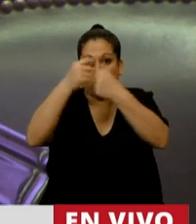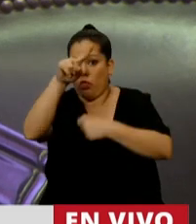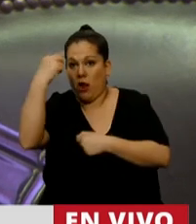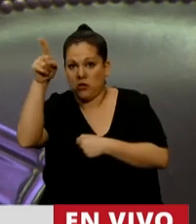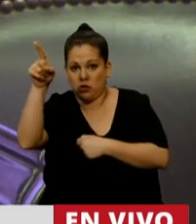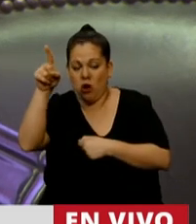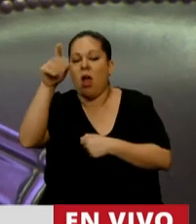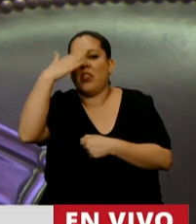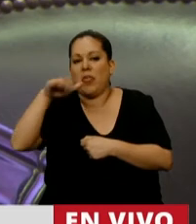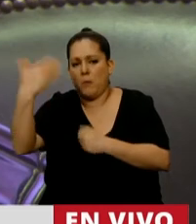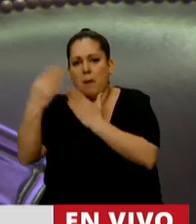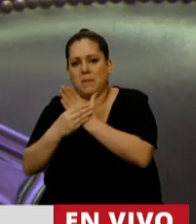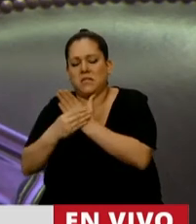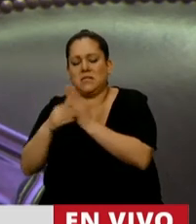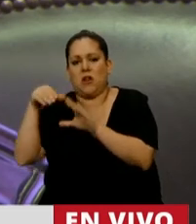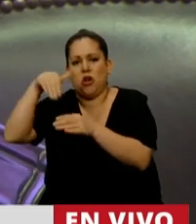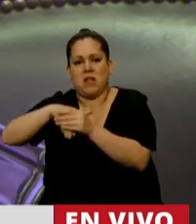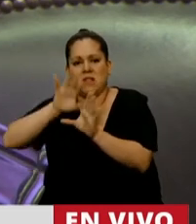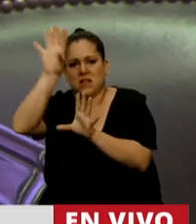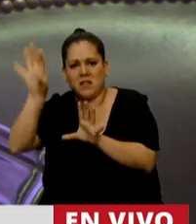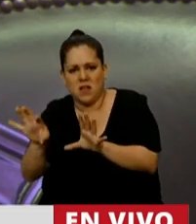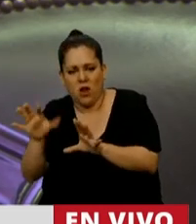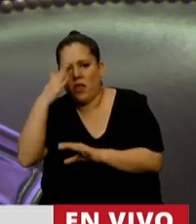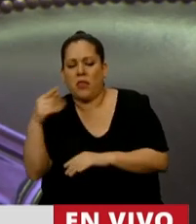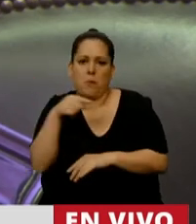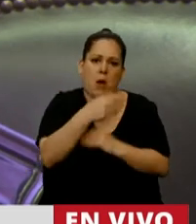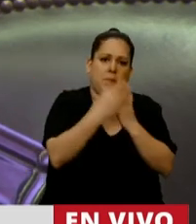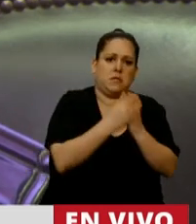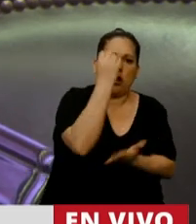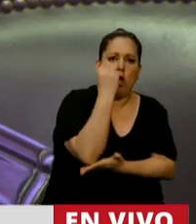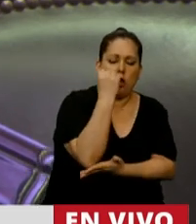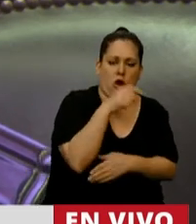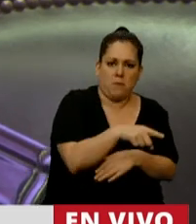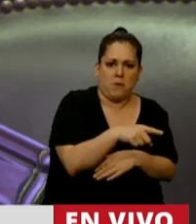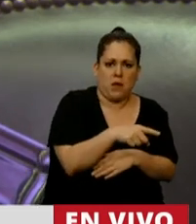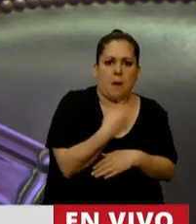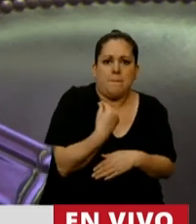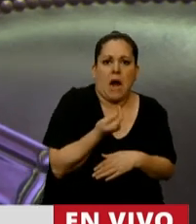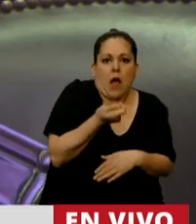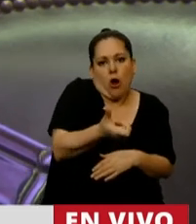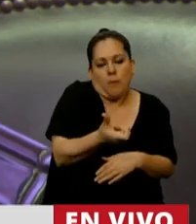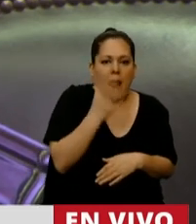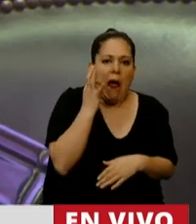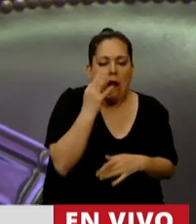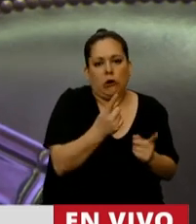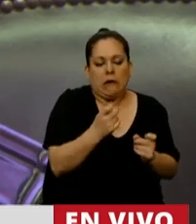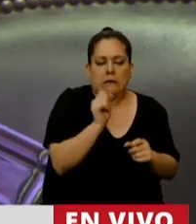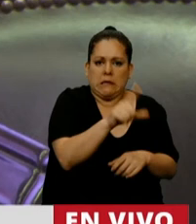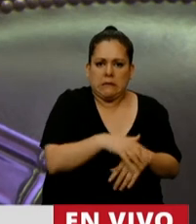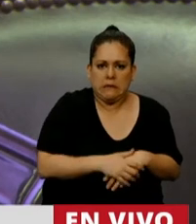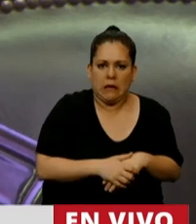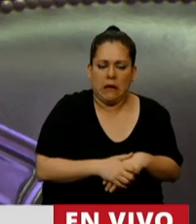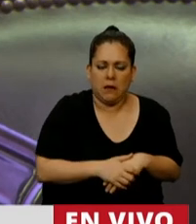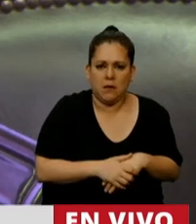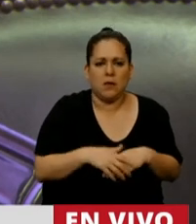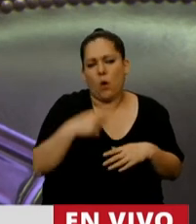luego ir al Ministerio del Interior, luego a Economía, para lograr un crédito para comprar una desmalezadora. Por eso, y con esto